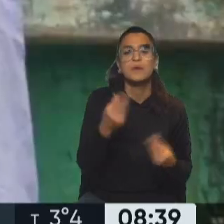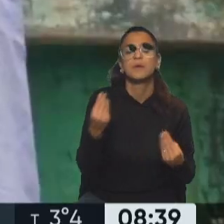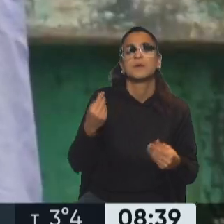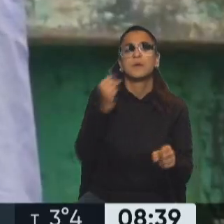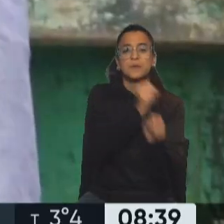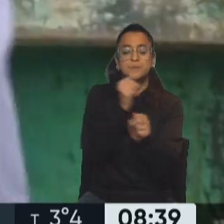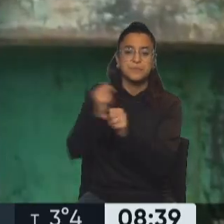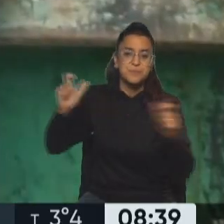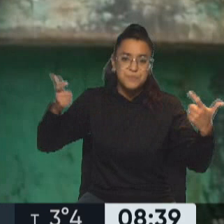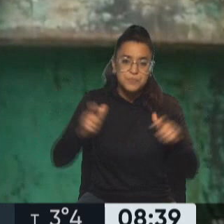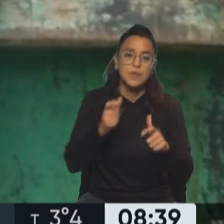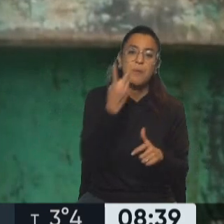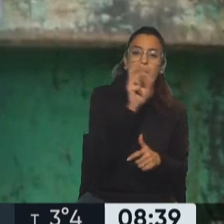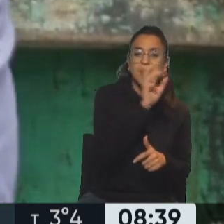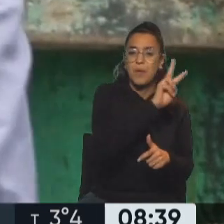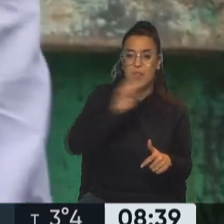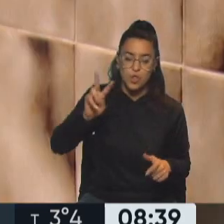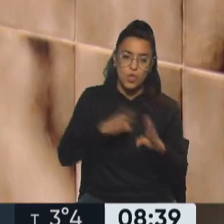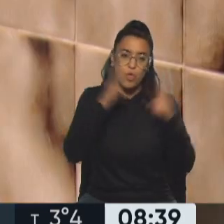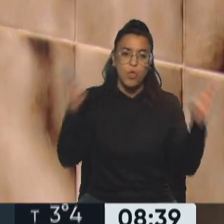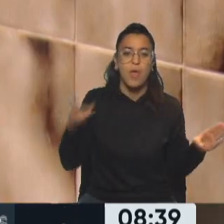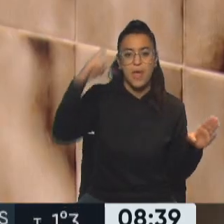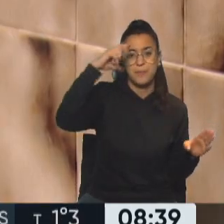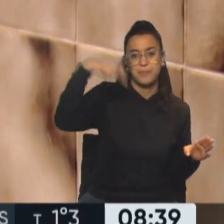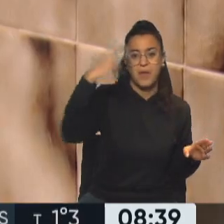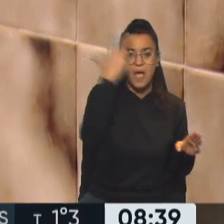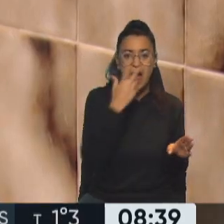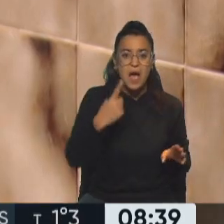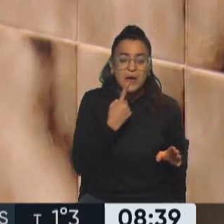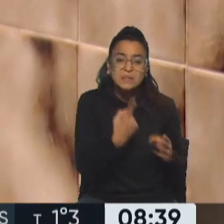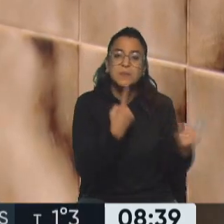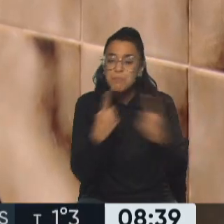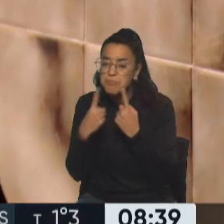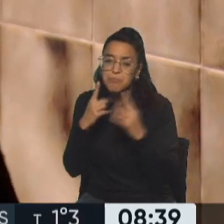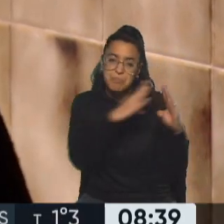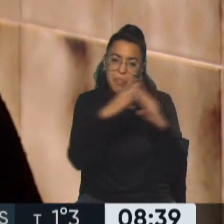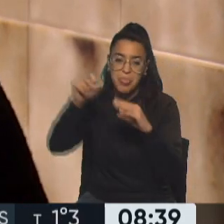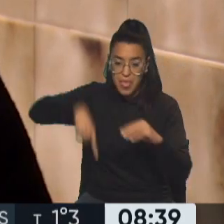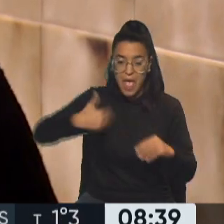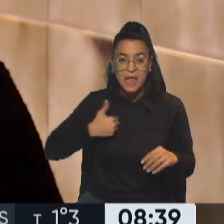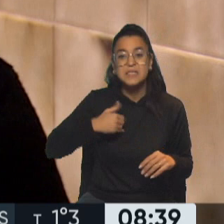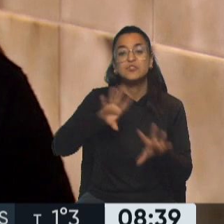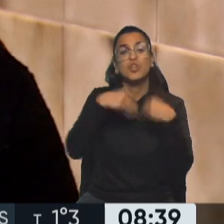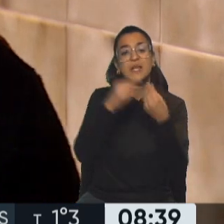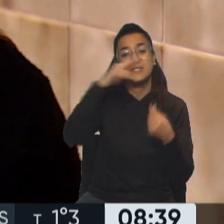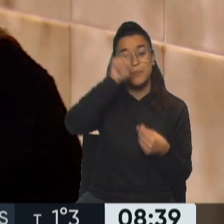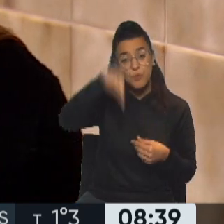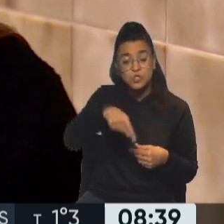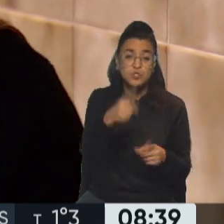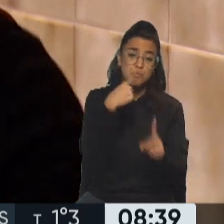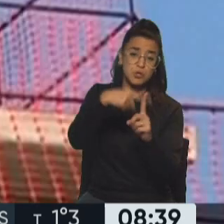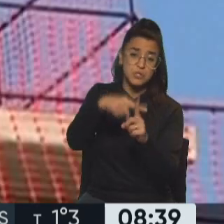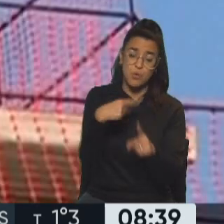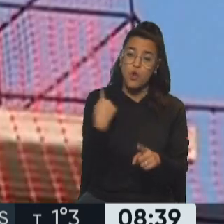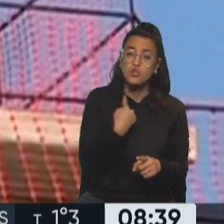del primer trimestre del 2022, según la EPH, que es la Encuentra Permanente de Hogares de Argentina, dio un 7%, es un dato positivo. Si nosotros